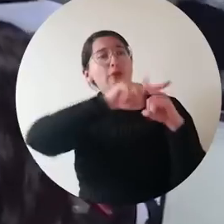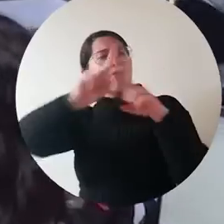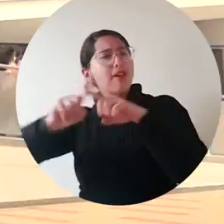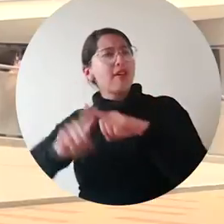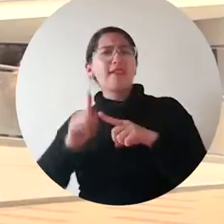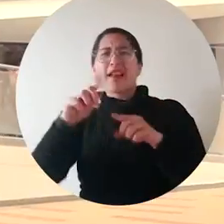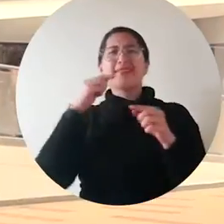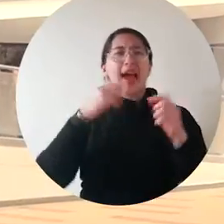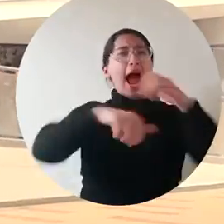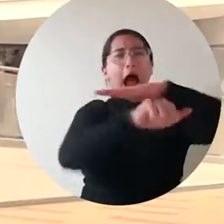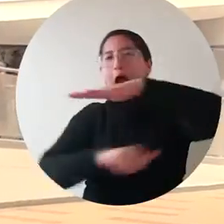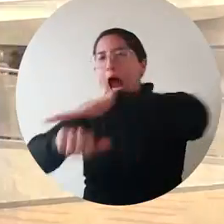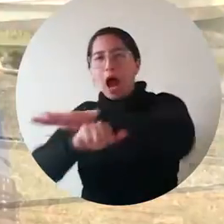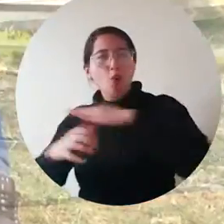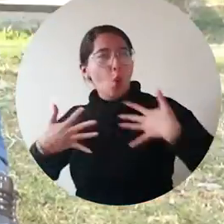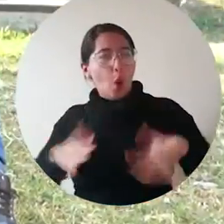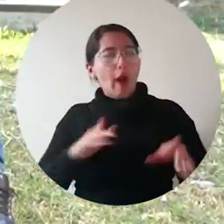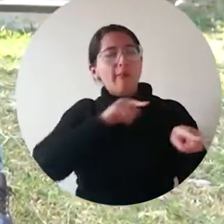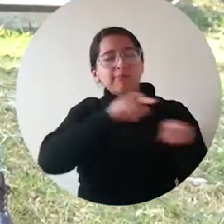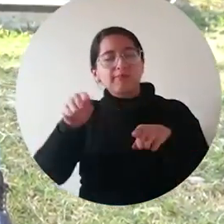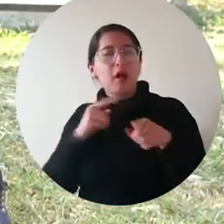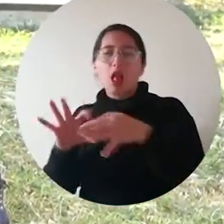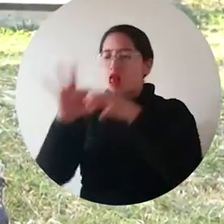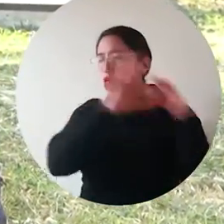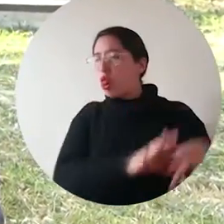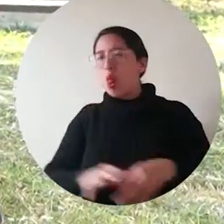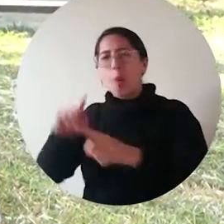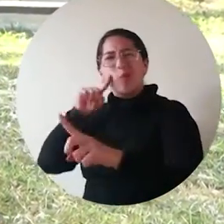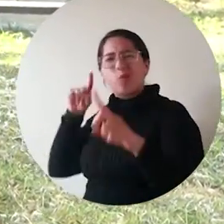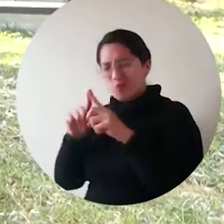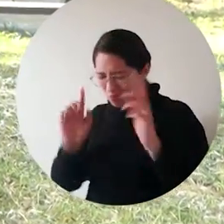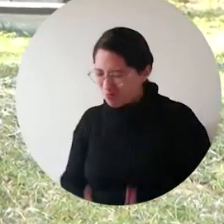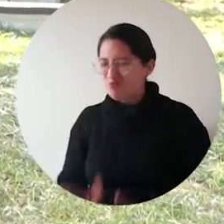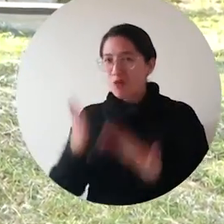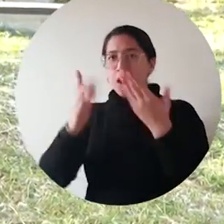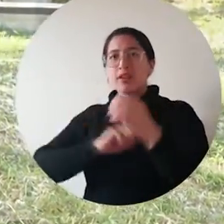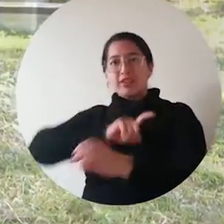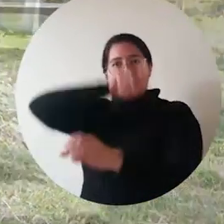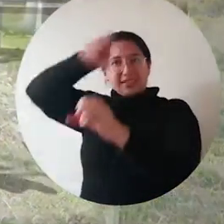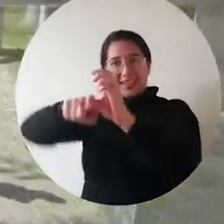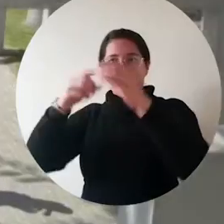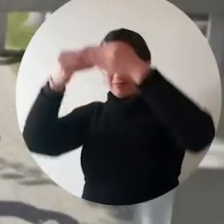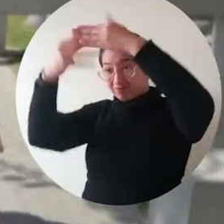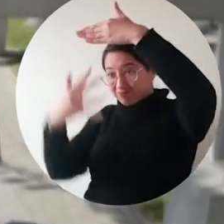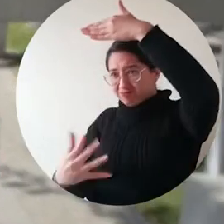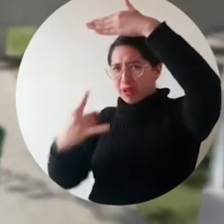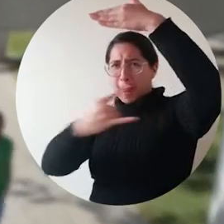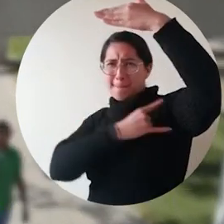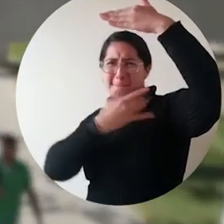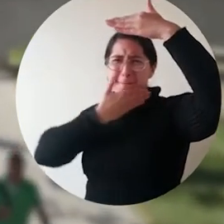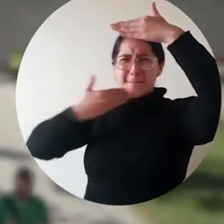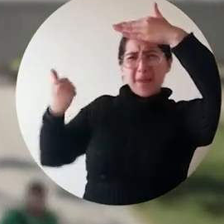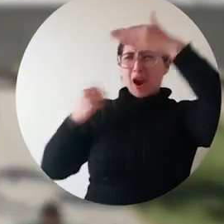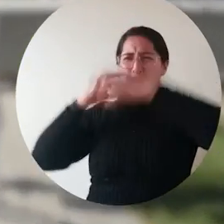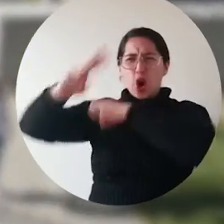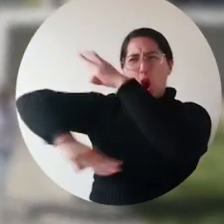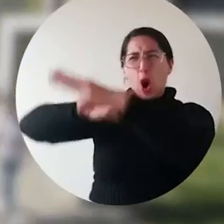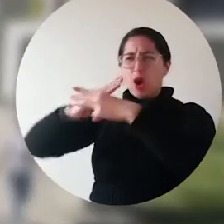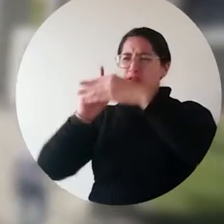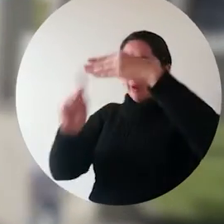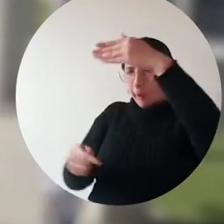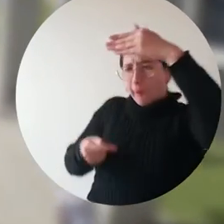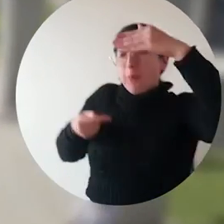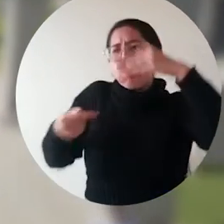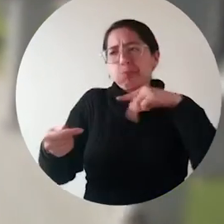con su trabajo en distintas áreas misionales, contribuyeron al logro más grande en 60 años de historia, la clasificación en el ranking de las mejores